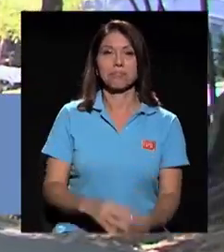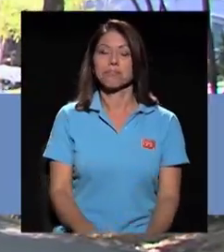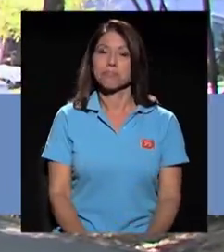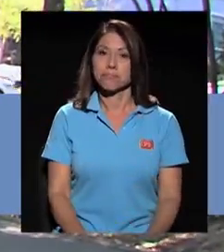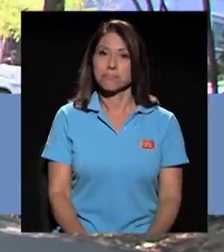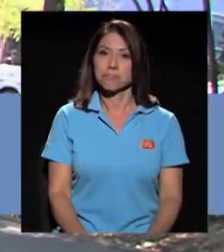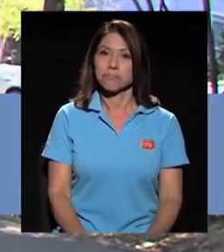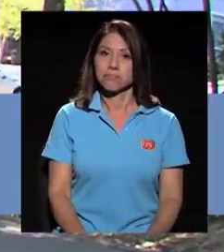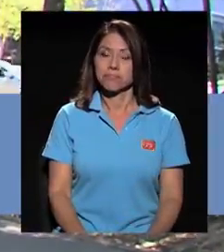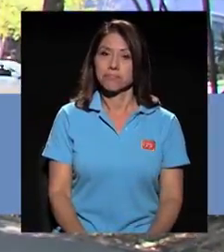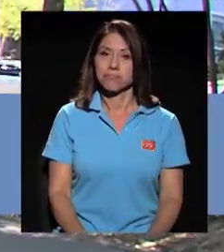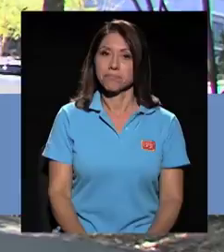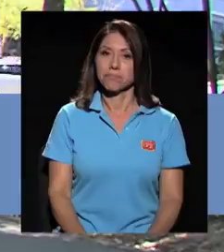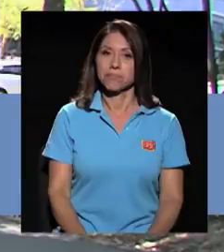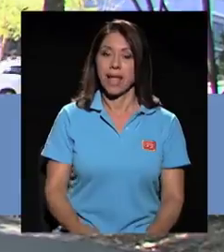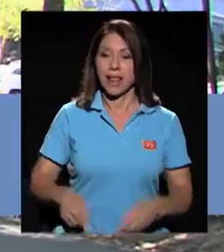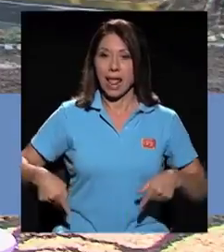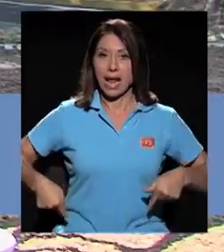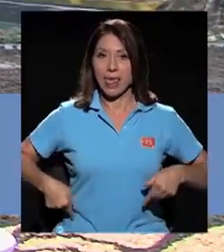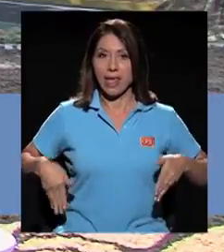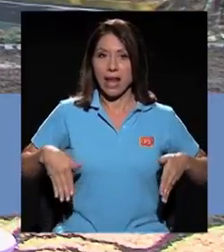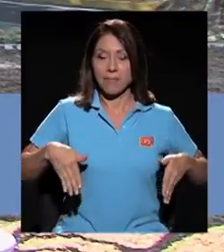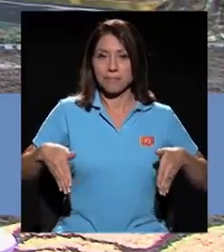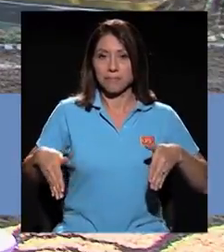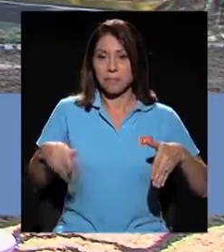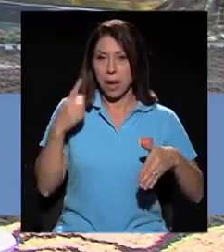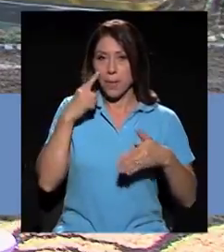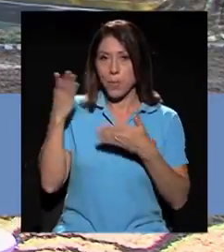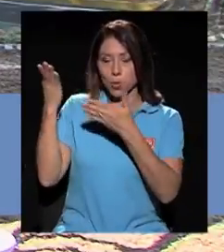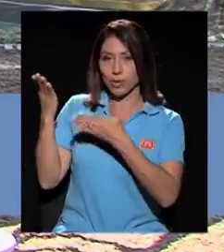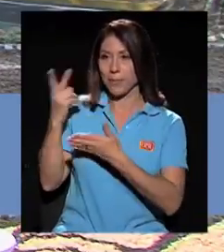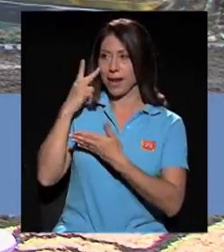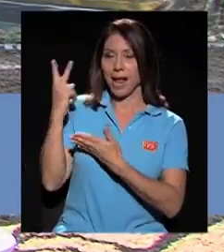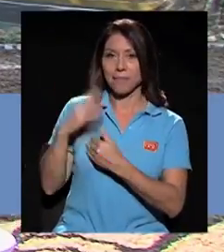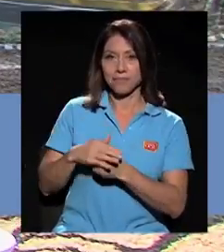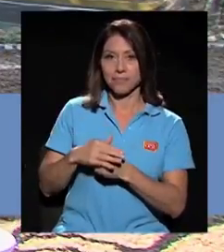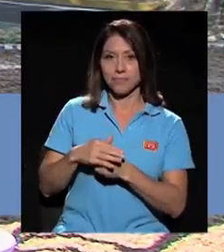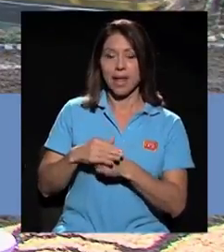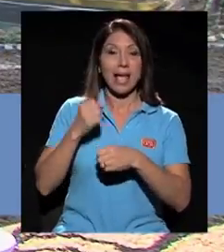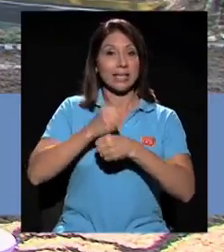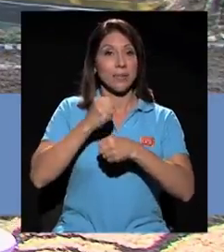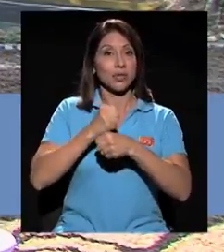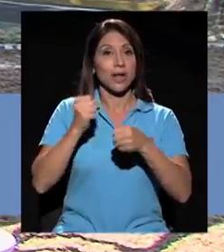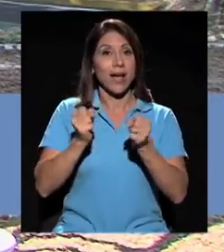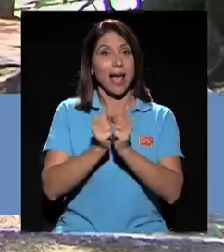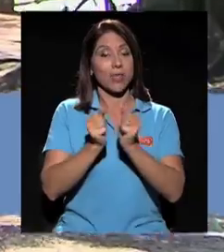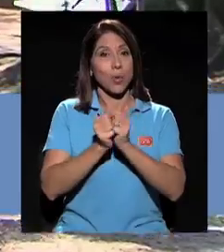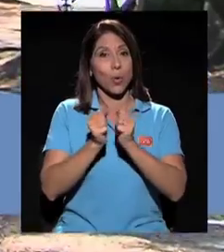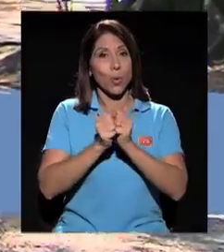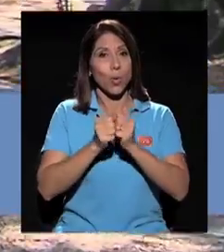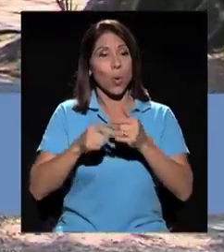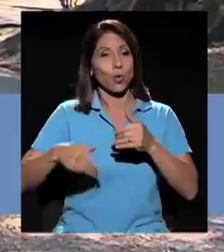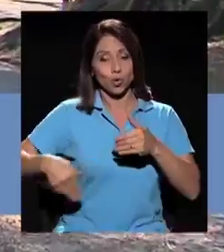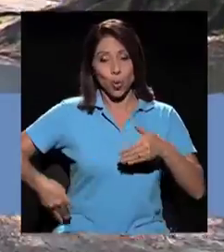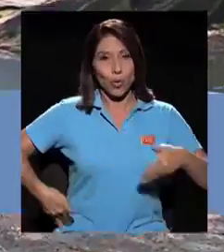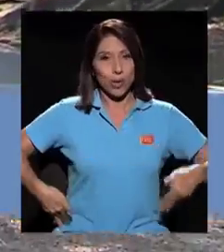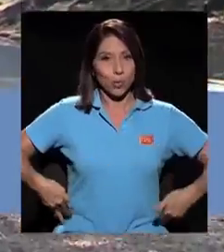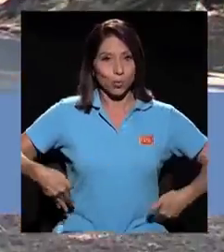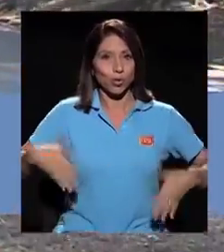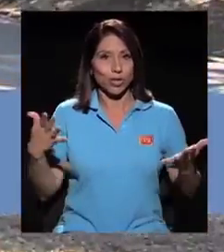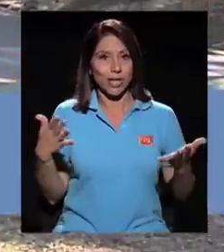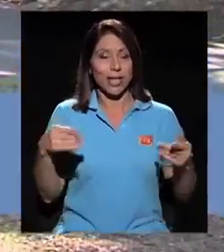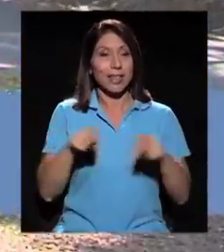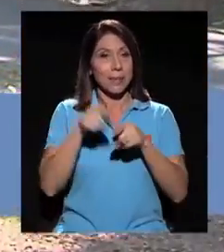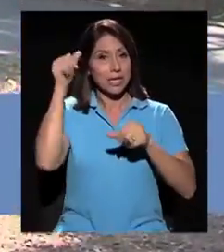y hay una rotación de cadera. La rotación de cadera la podemos observar acá y aquí estamos trabajando mucho la parte de los oblicuos. Recuerden tener la espalda